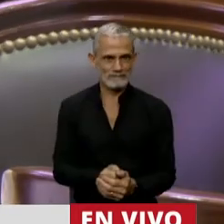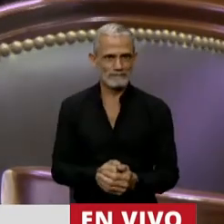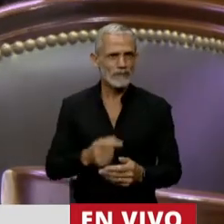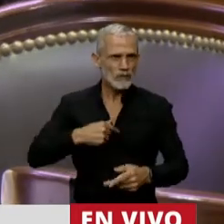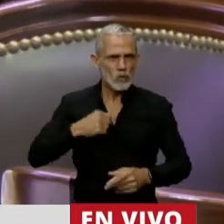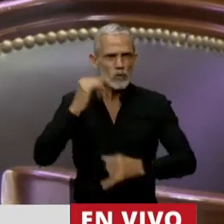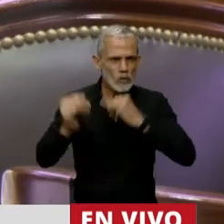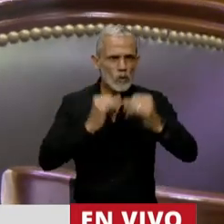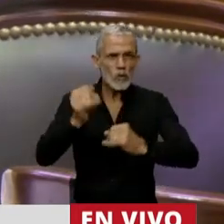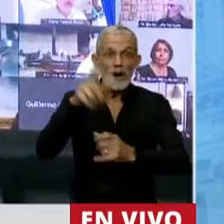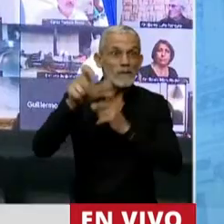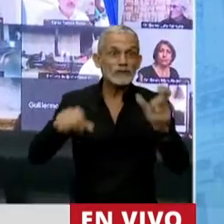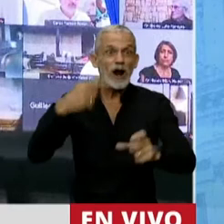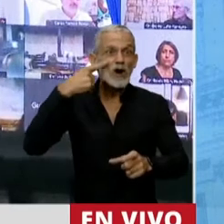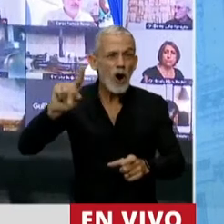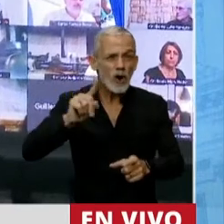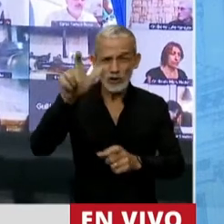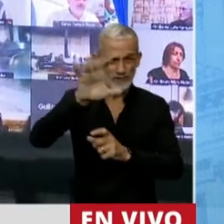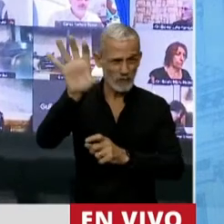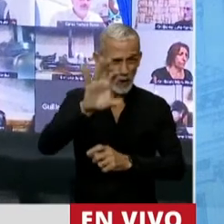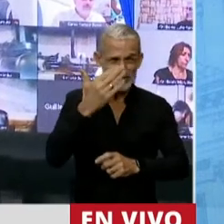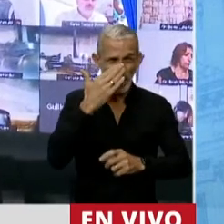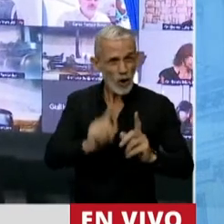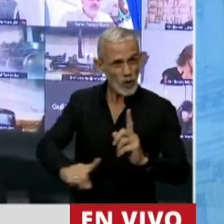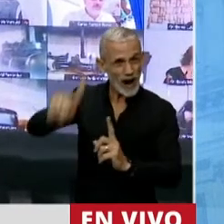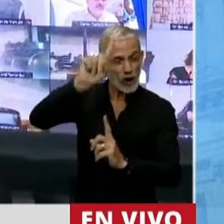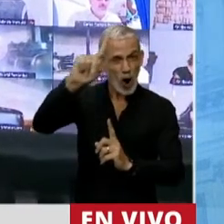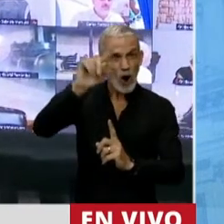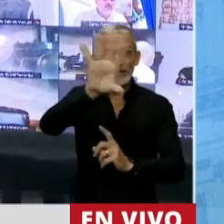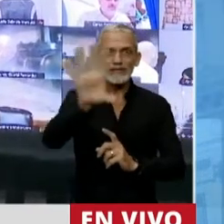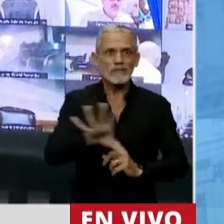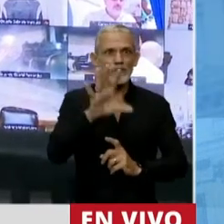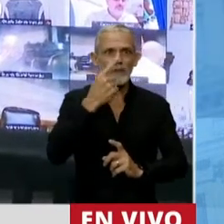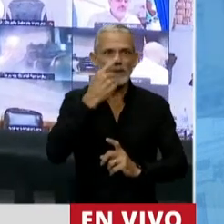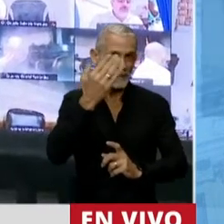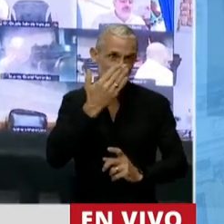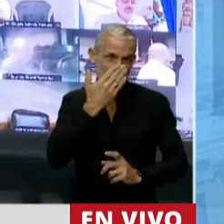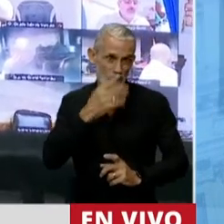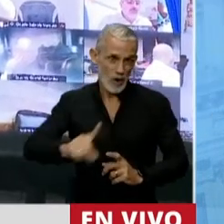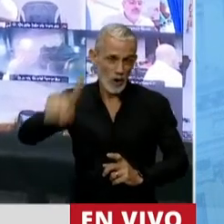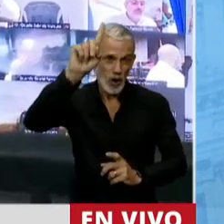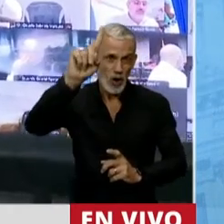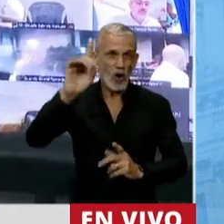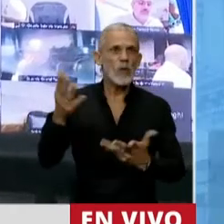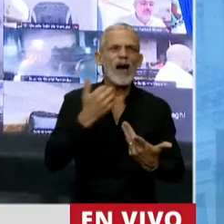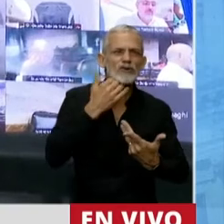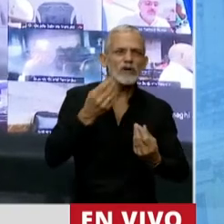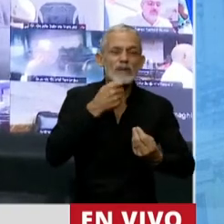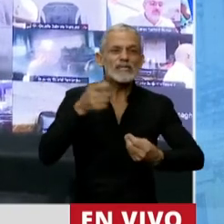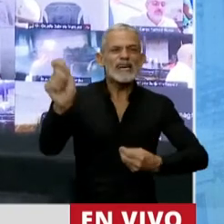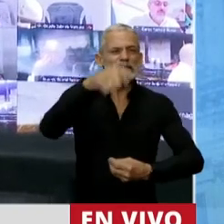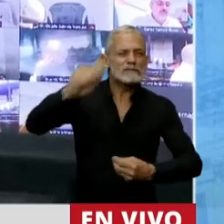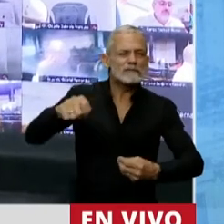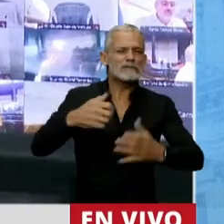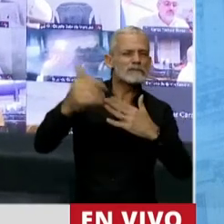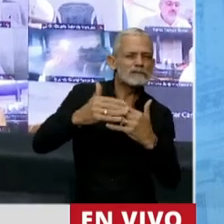que el que no conoce la provincia de Córdoba al norte realmente no puede decir que es para la explotación inmobiliaria